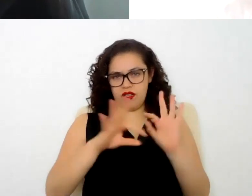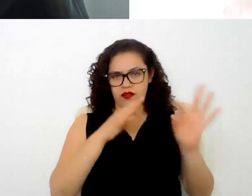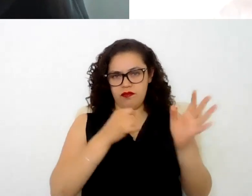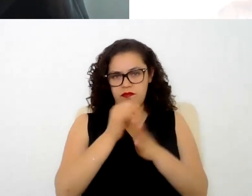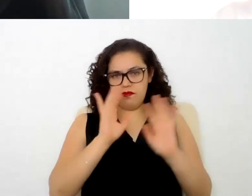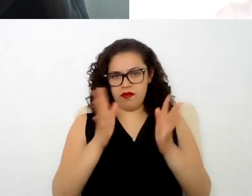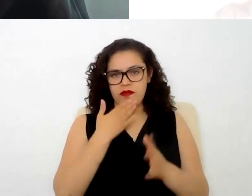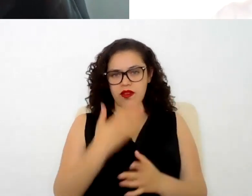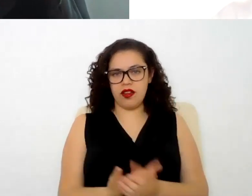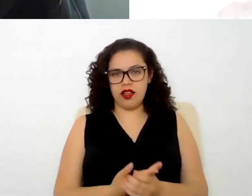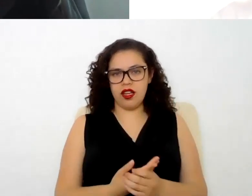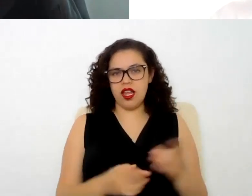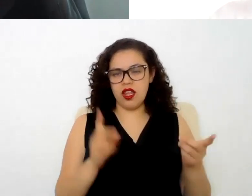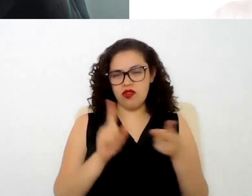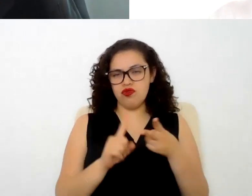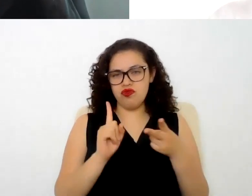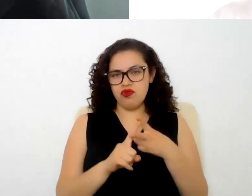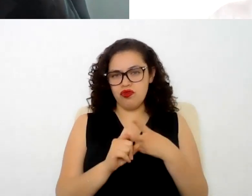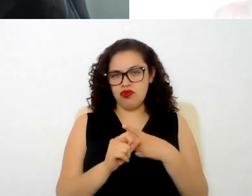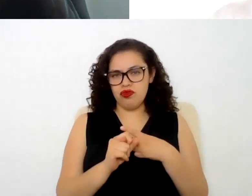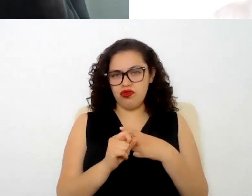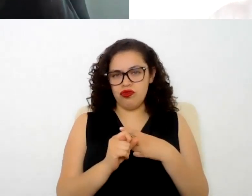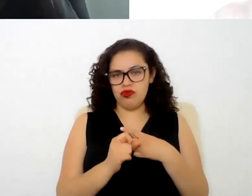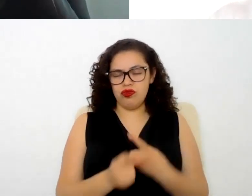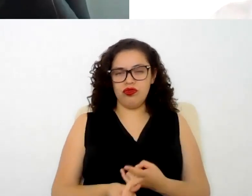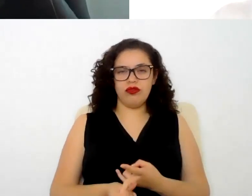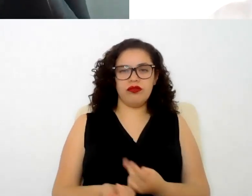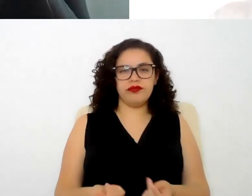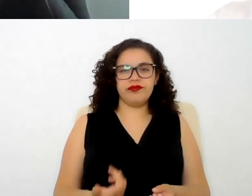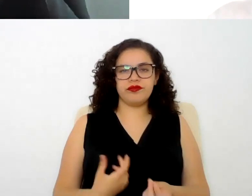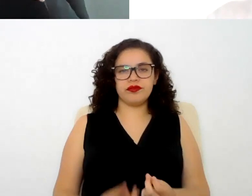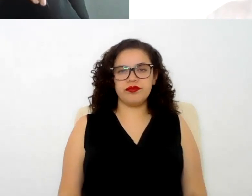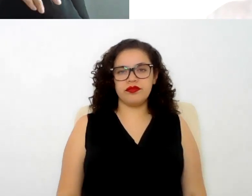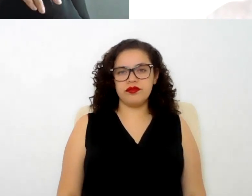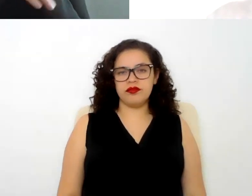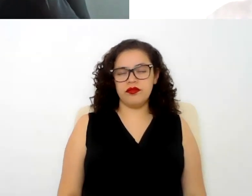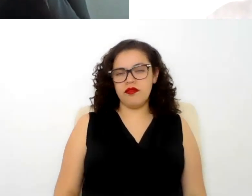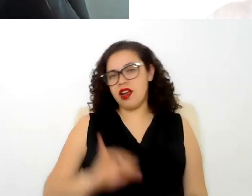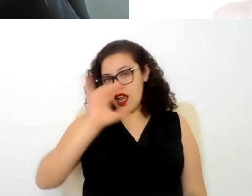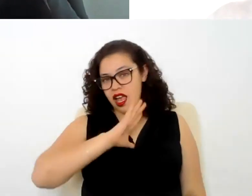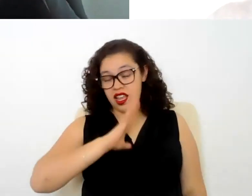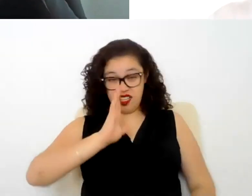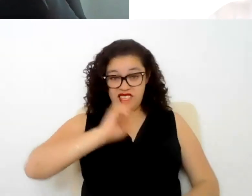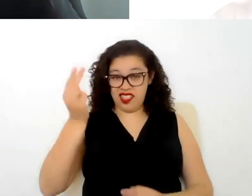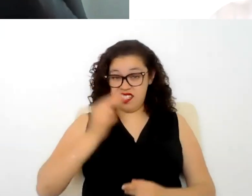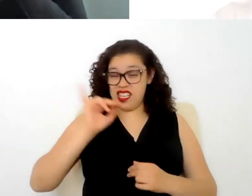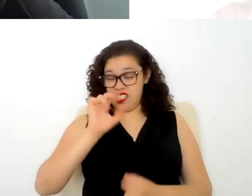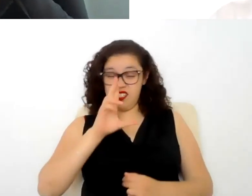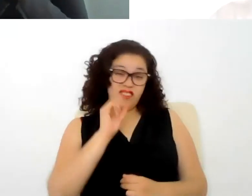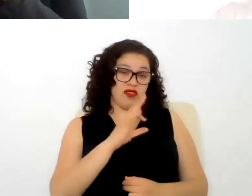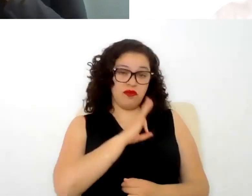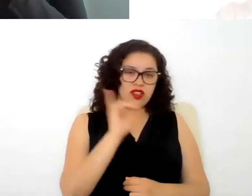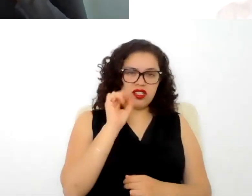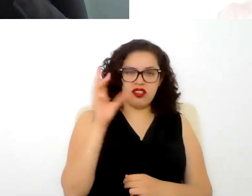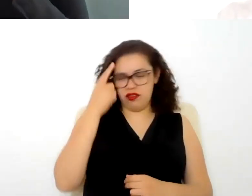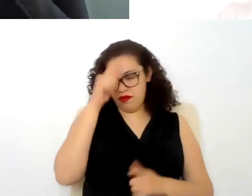este realmente pues ver las posibilidades si son realmente necesarias para que se